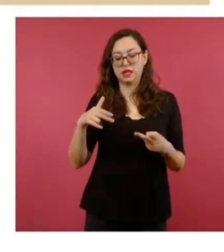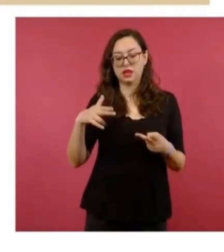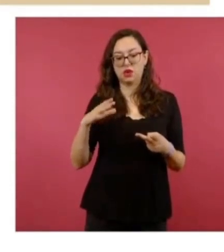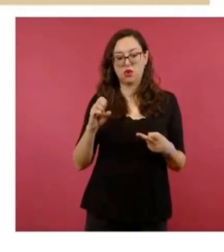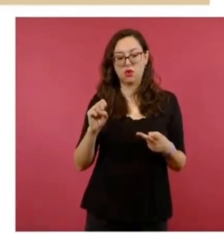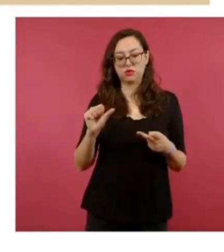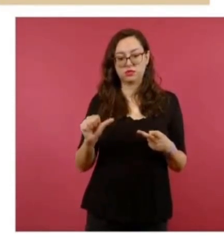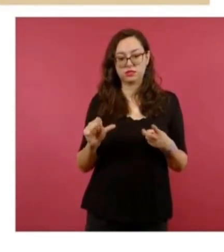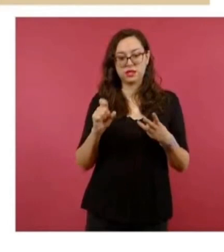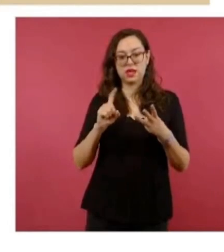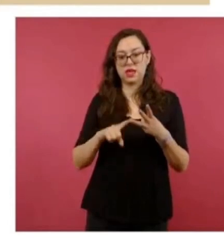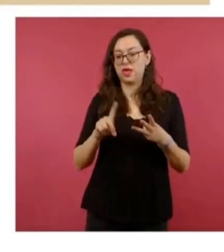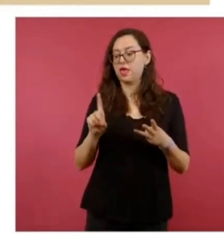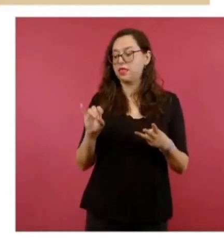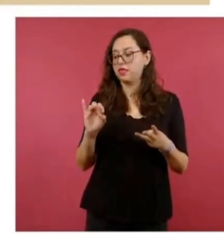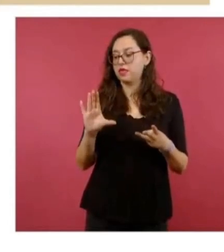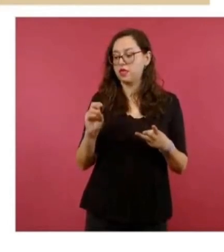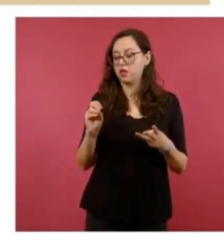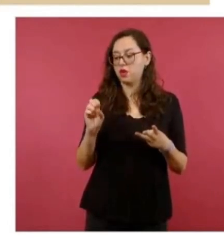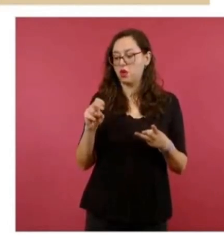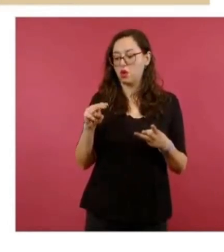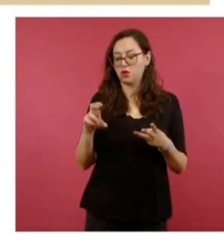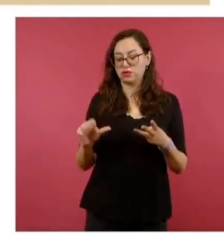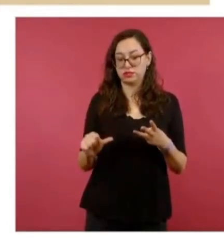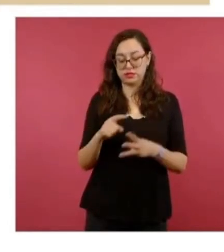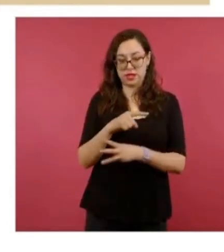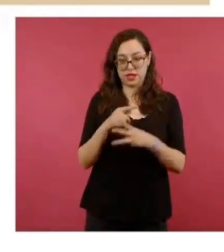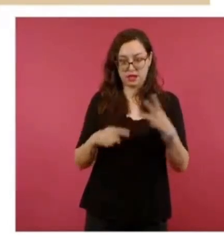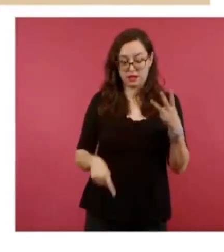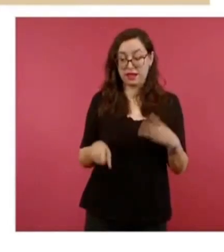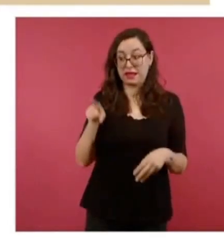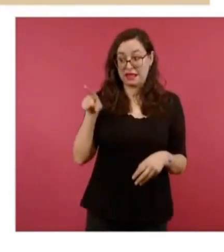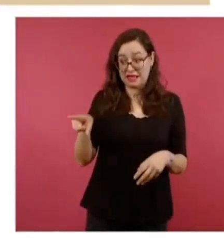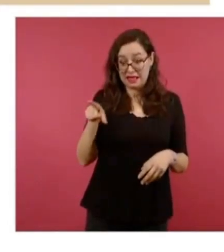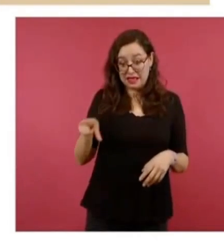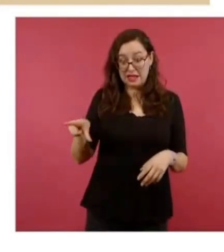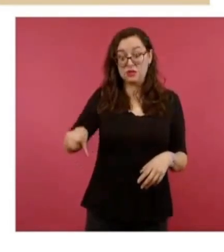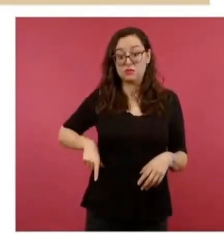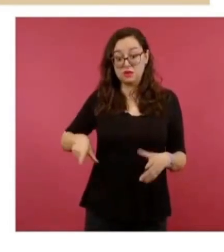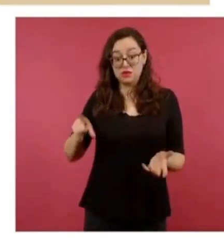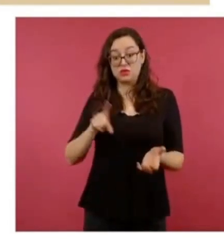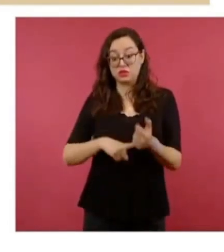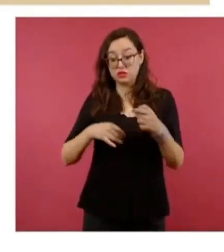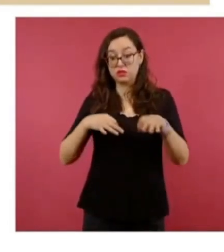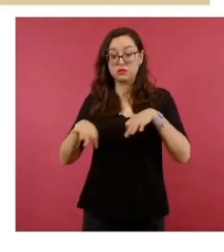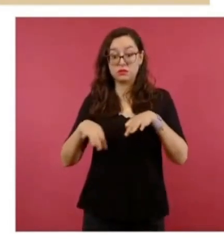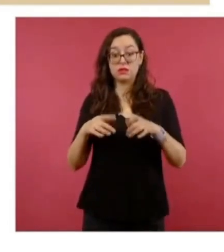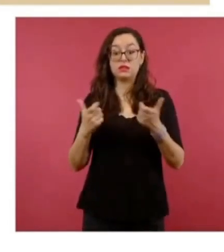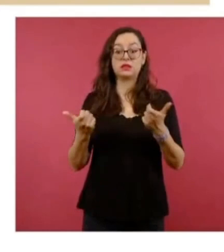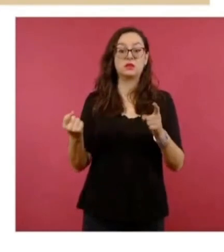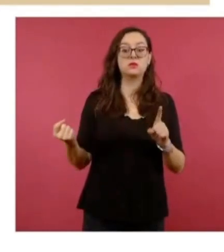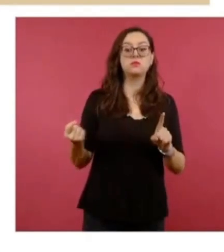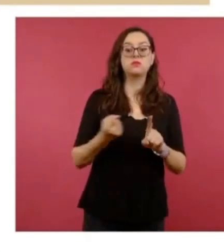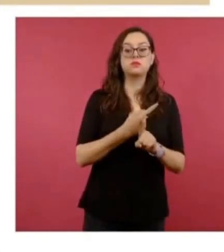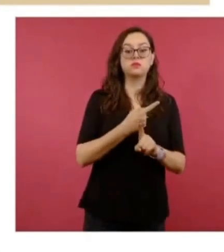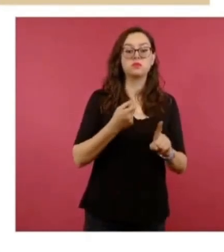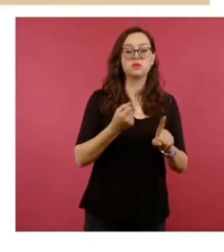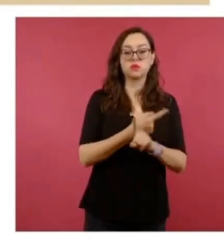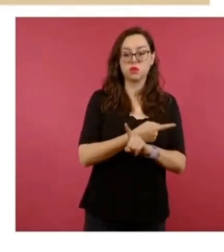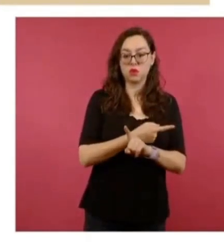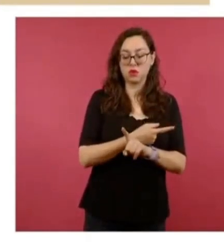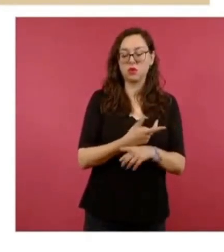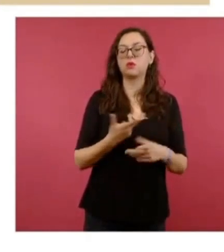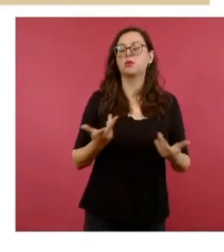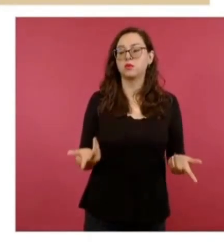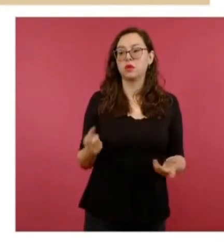De acuerdo con las investigaciones estas realizadas por la Fiscalía General de la República, el hoy imputado en su calidad de apoderado